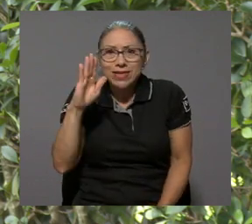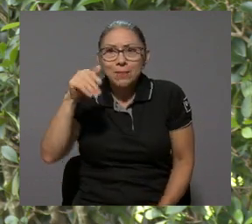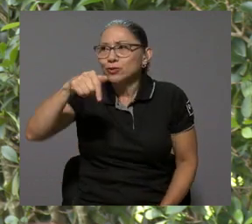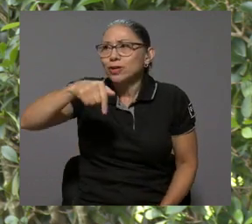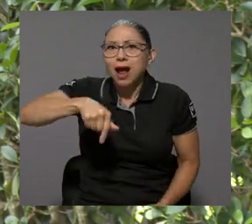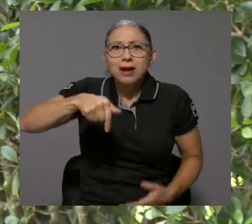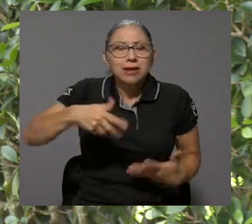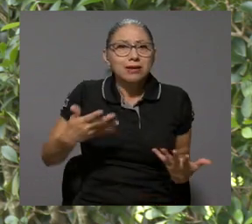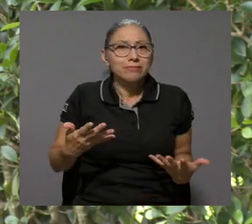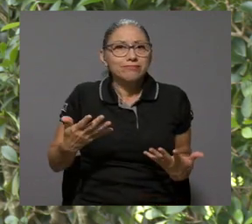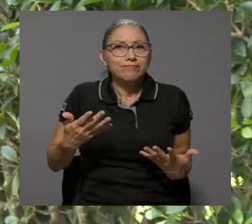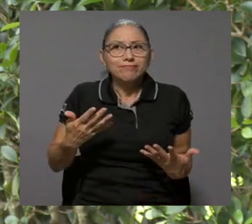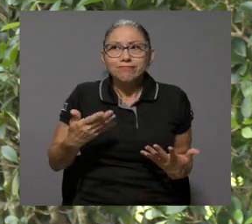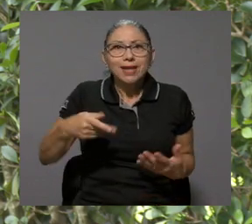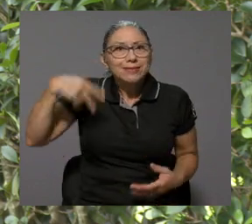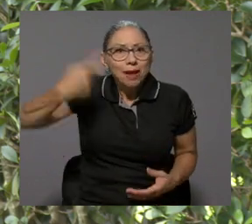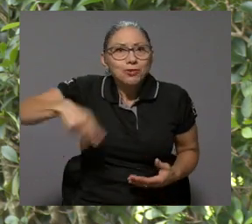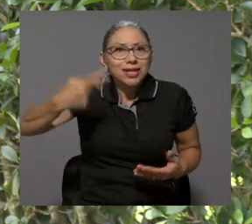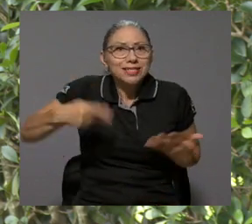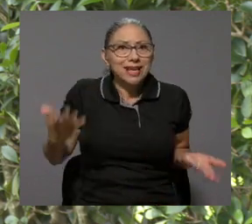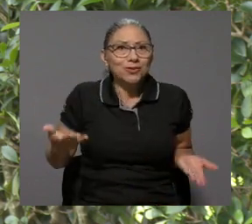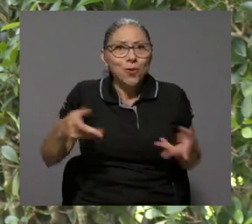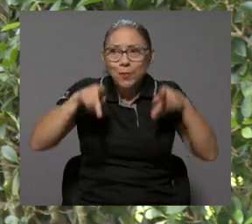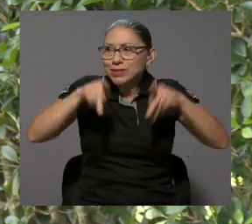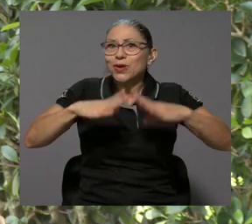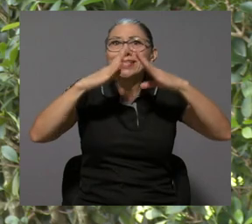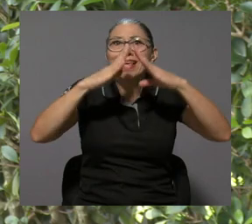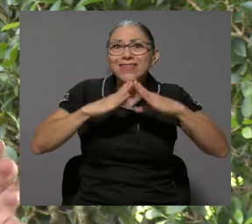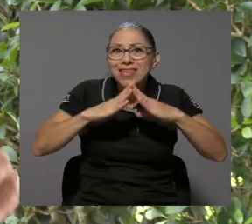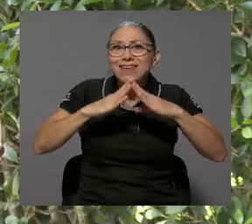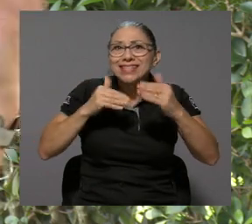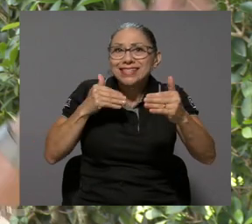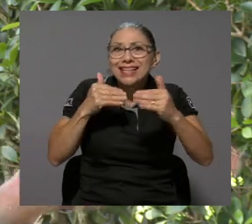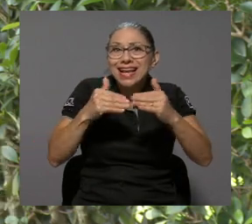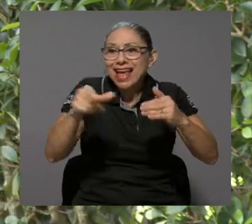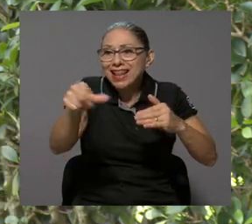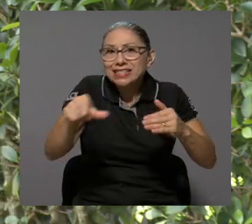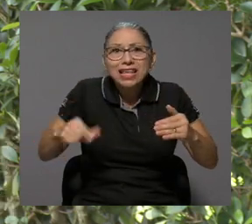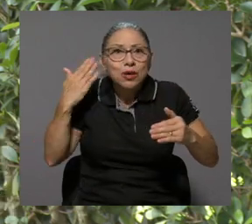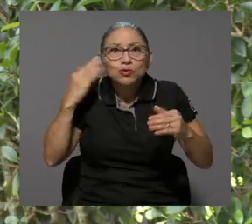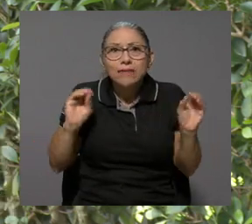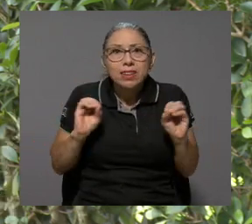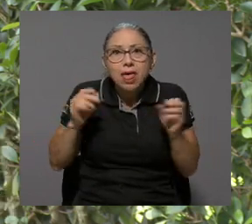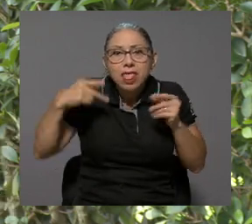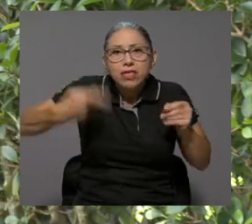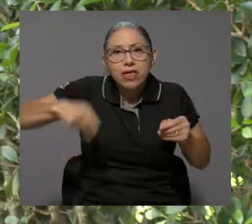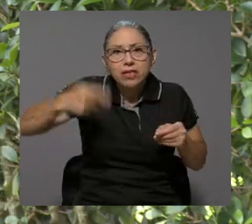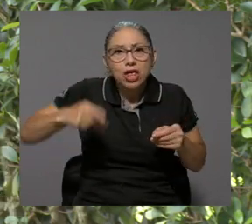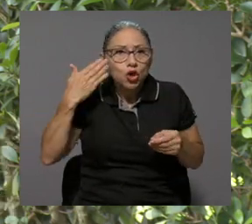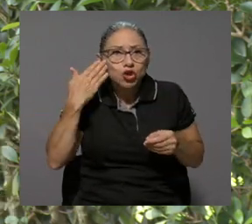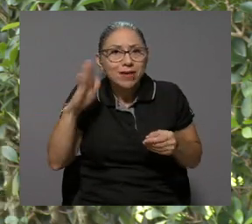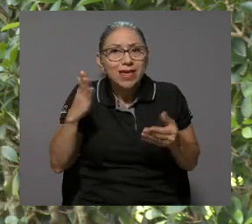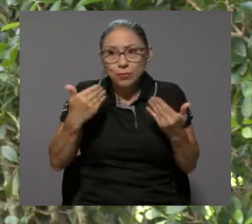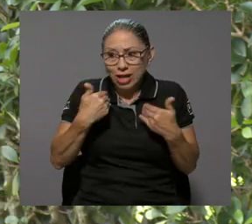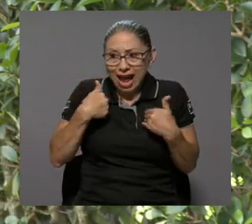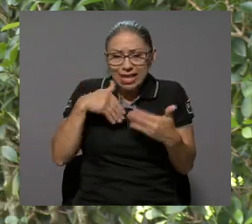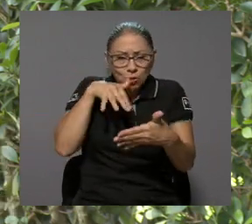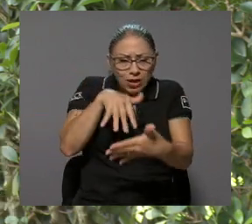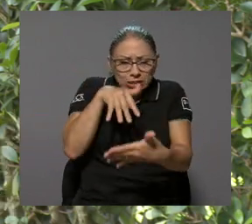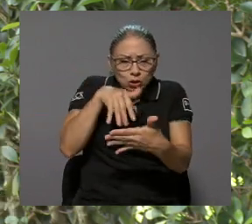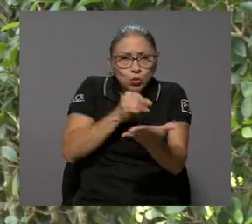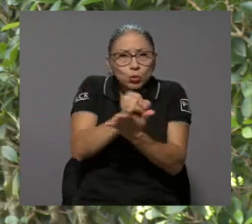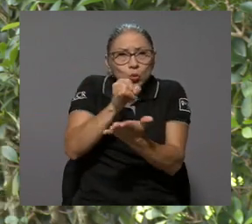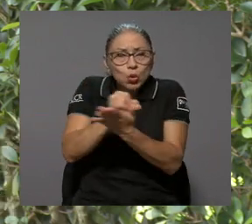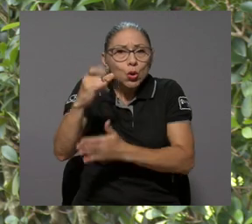No sabíamos que ocurría un... o que estamos en riesgo, al menos los vecinos, de que viven a la par de la sequía. No sabíamos que